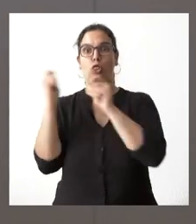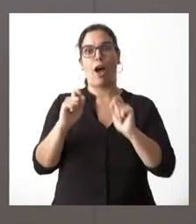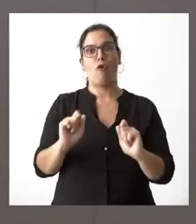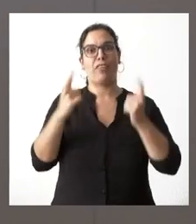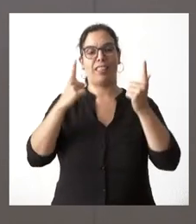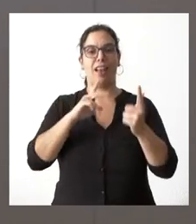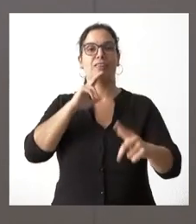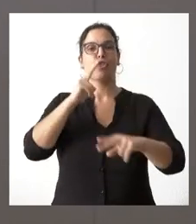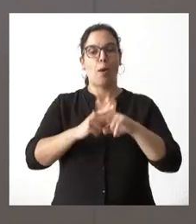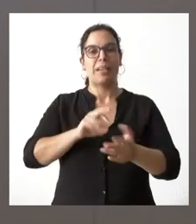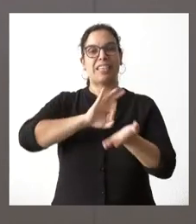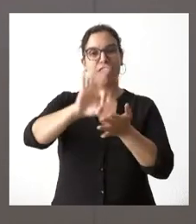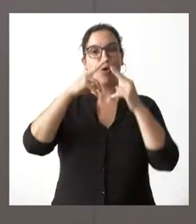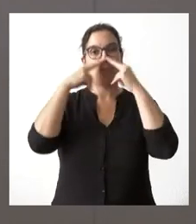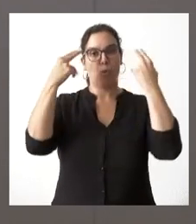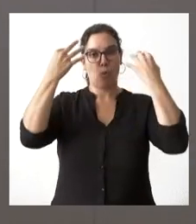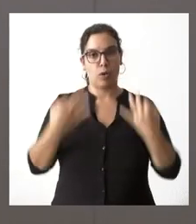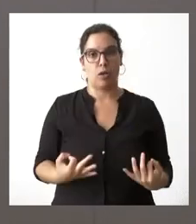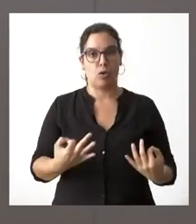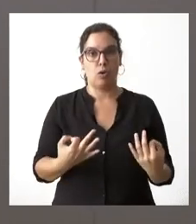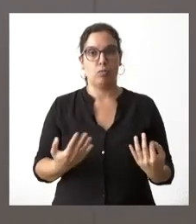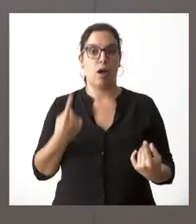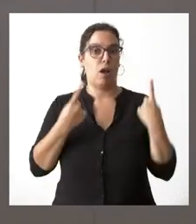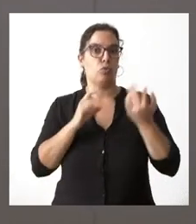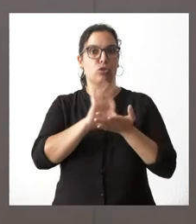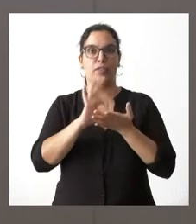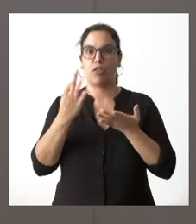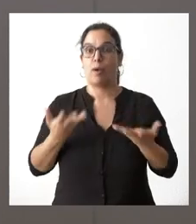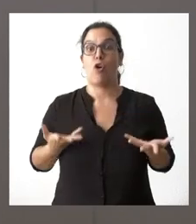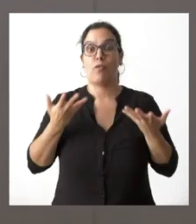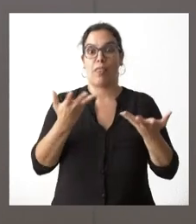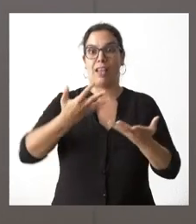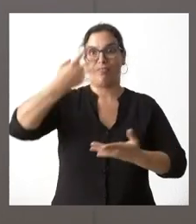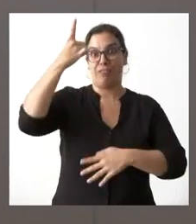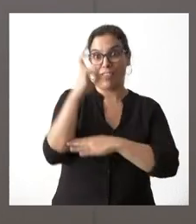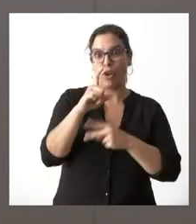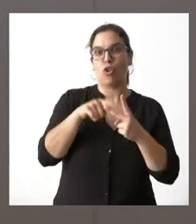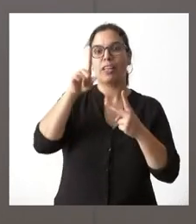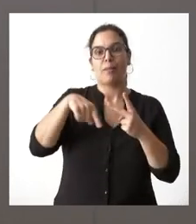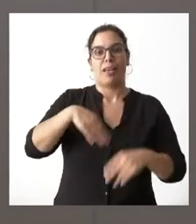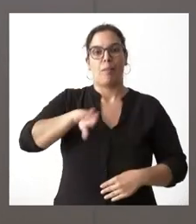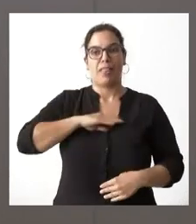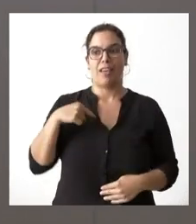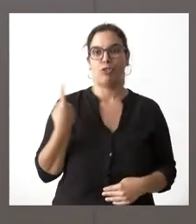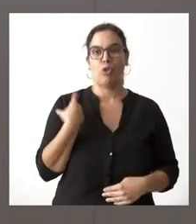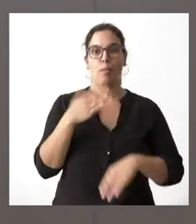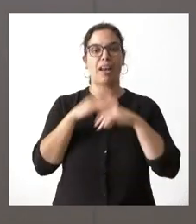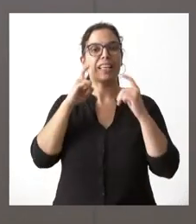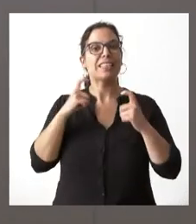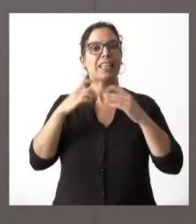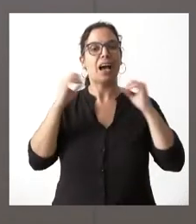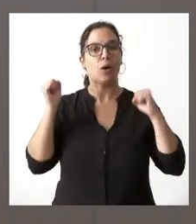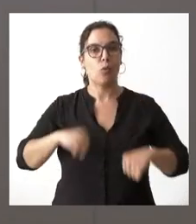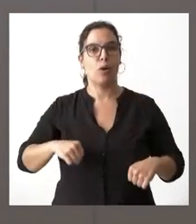pidiendo y esa obligación de servicio público garantizaría algunos servicios y garantizaría también la capacidad de todas las partes de intentar llegar a acuerdos